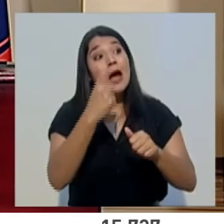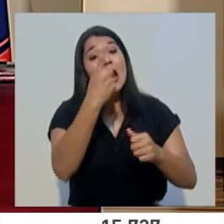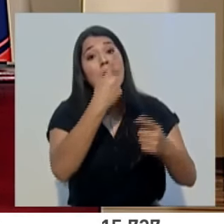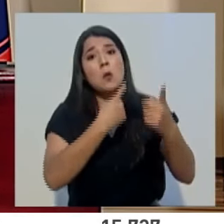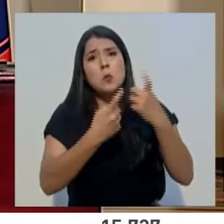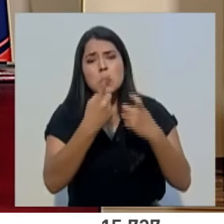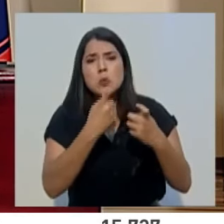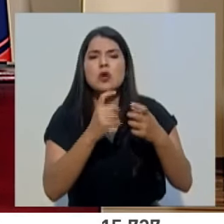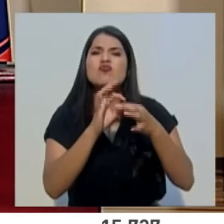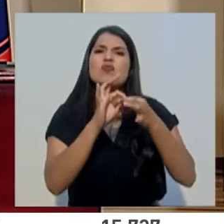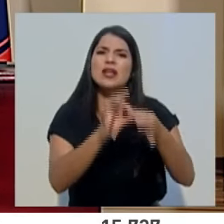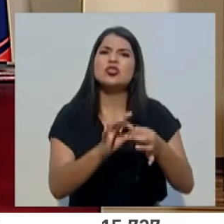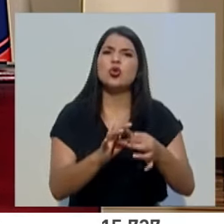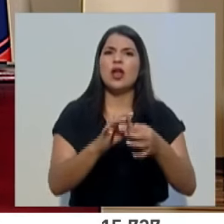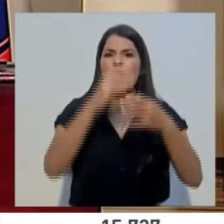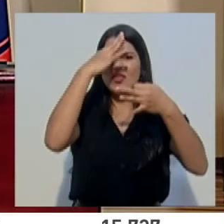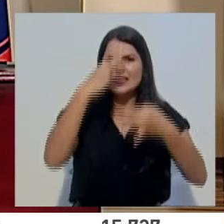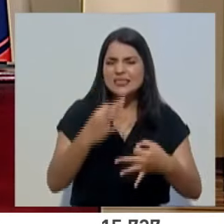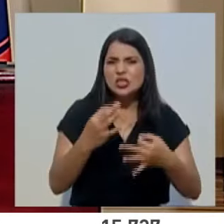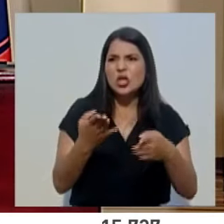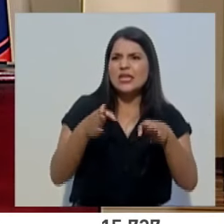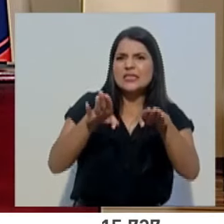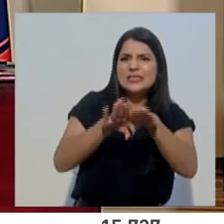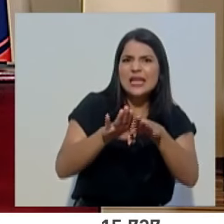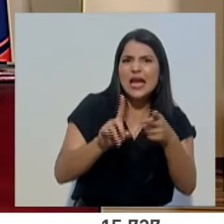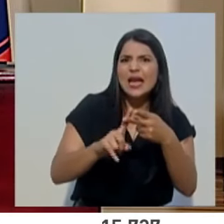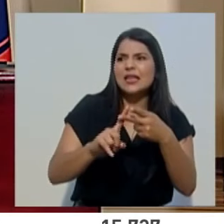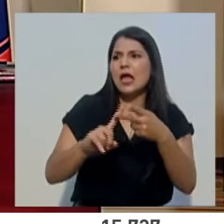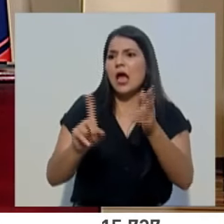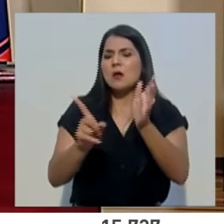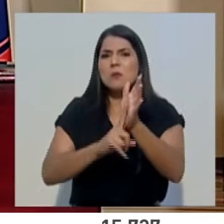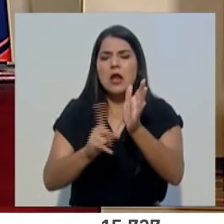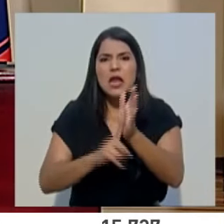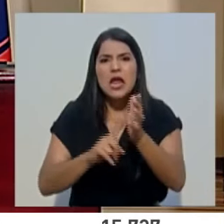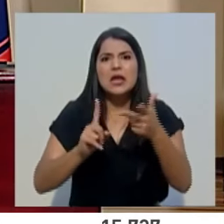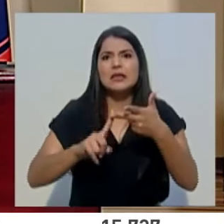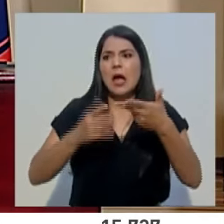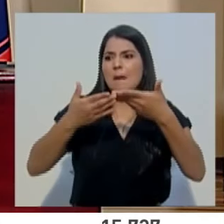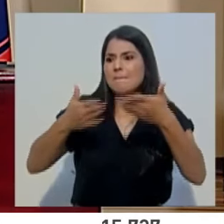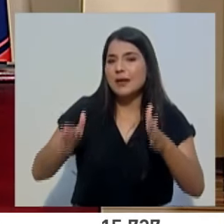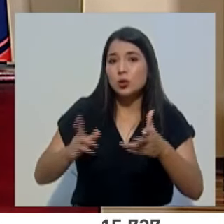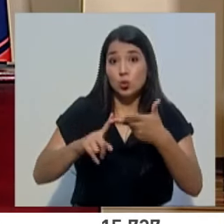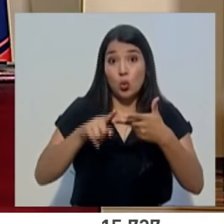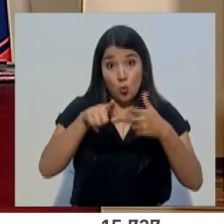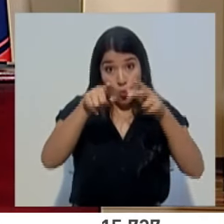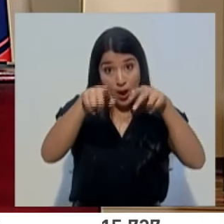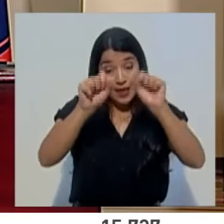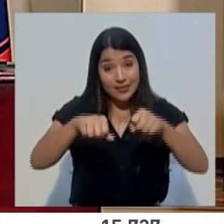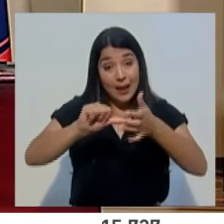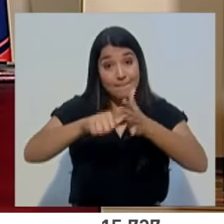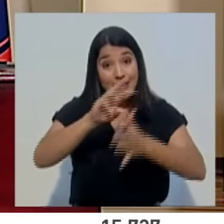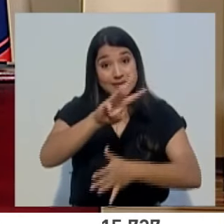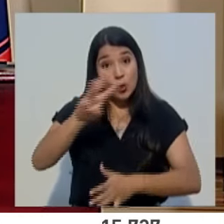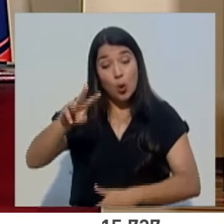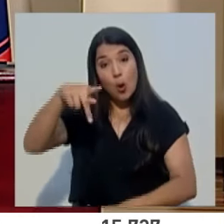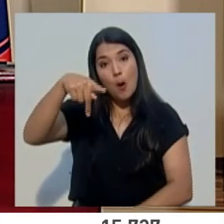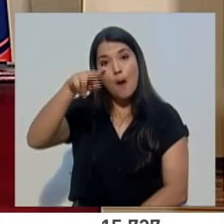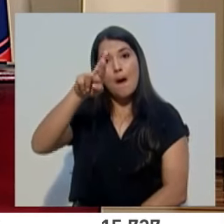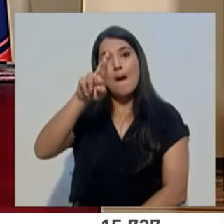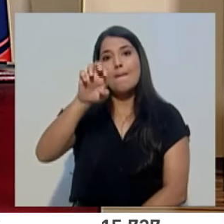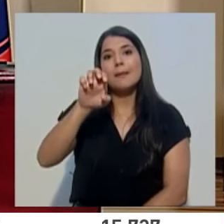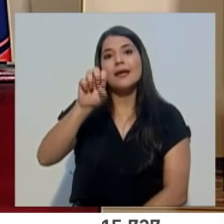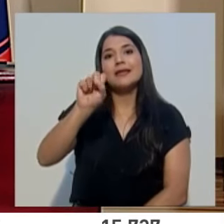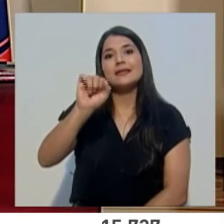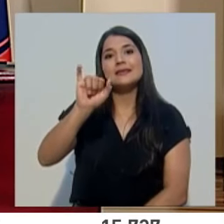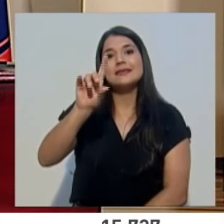medidas de cierre, apertura, operación y alertas en los distintos cantones, puede visitar el sitio presidencia.go.cr,